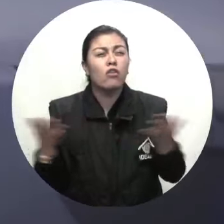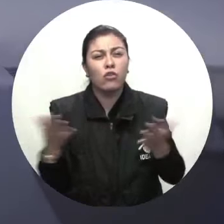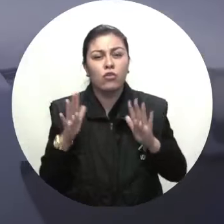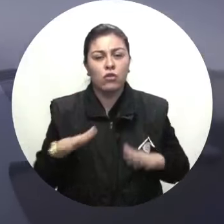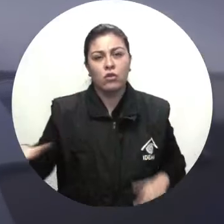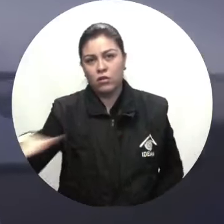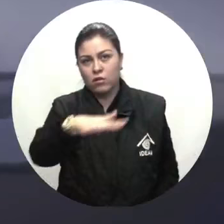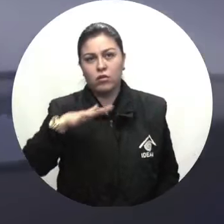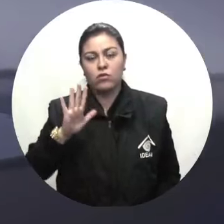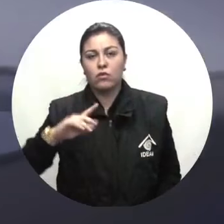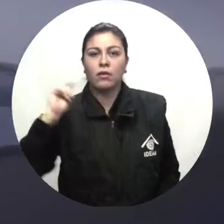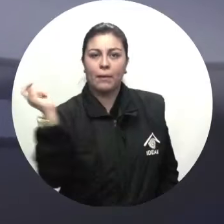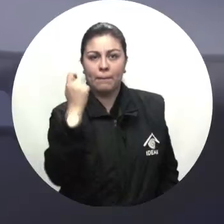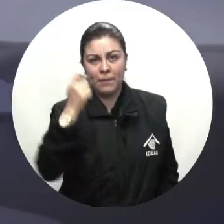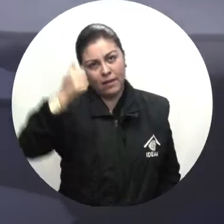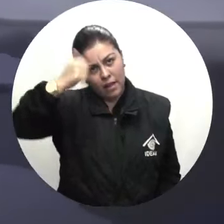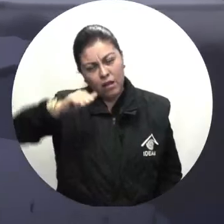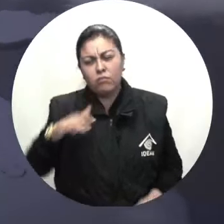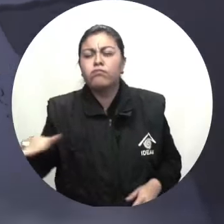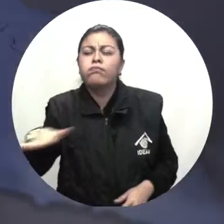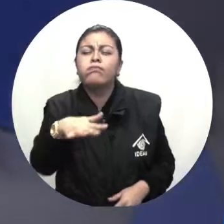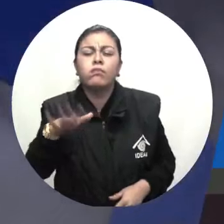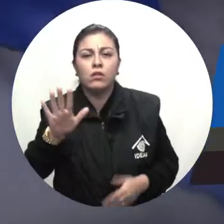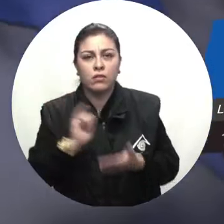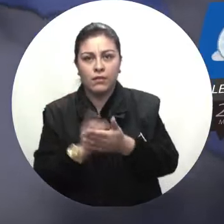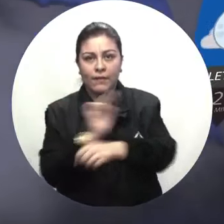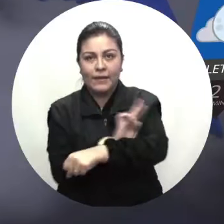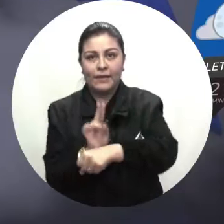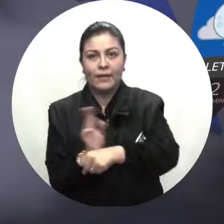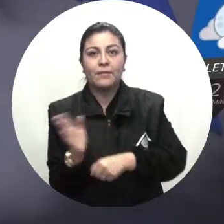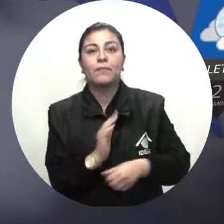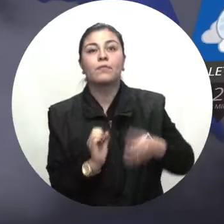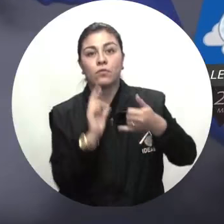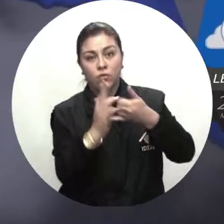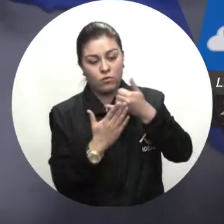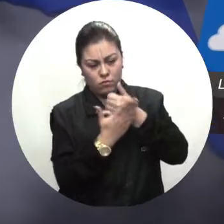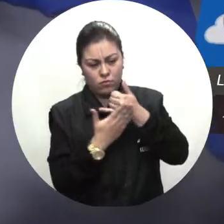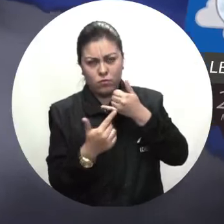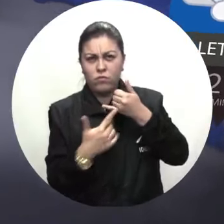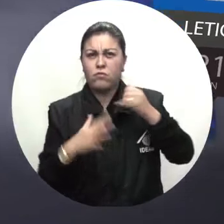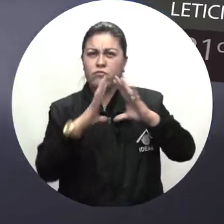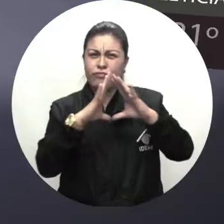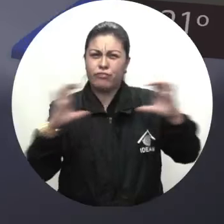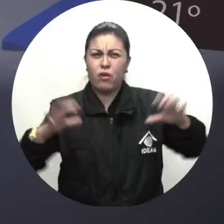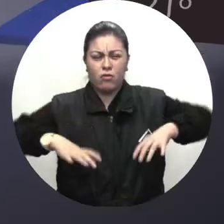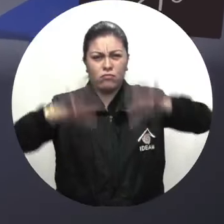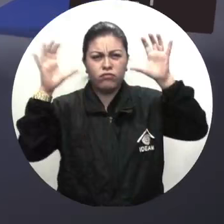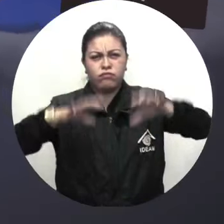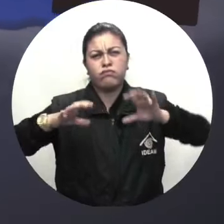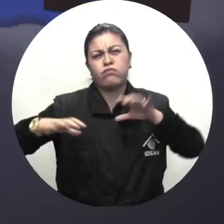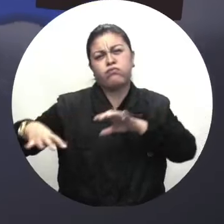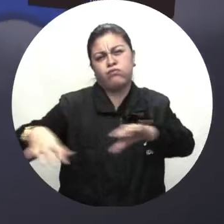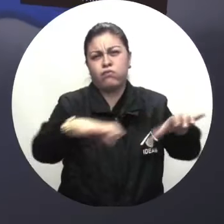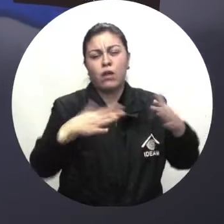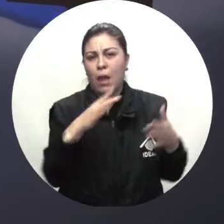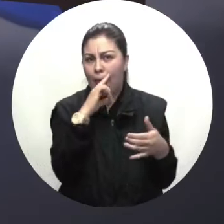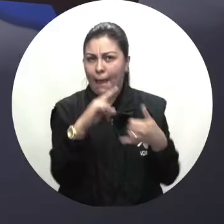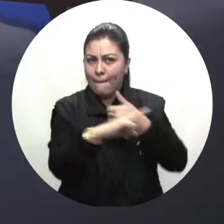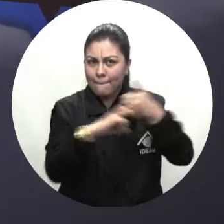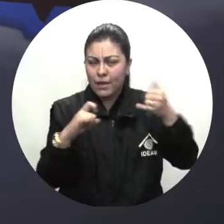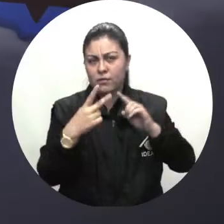del occidente de Meta y de Arauca y en el Bichada. En el sur del país se espera menor nubosidad con lluvias dispersas en Amazonas,